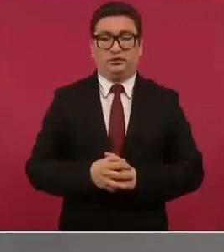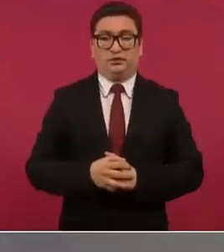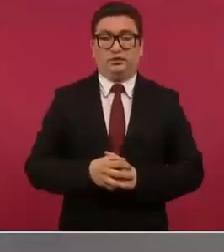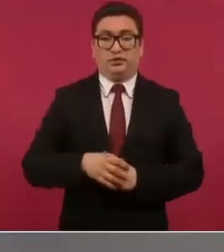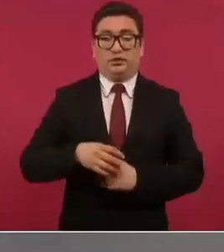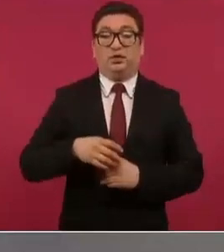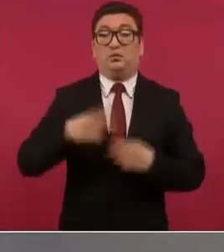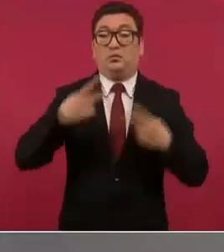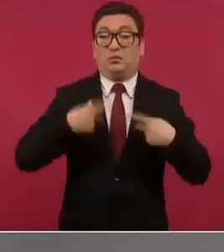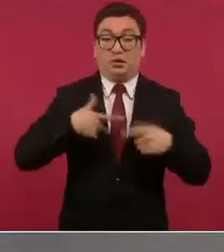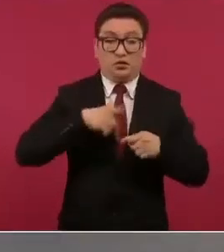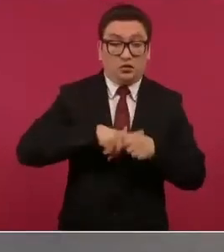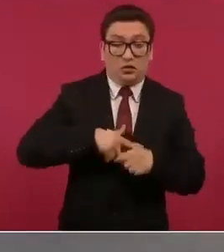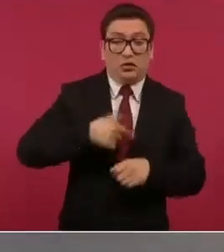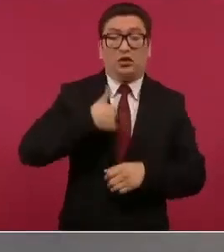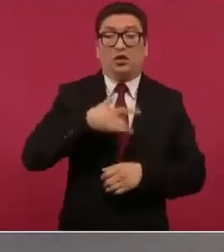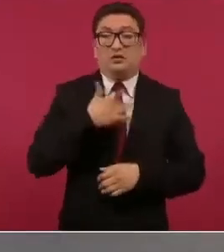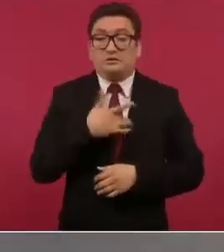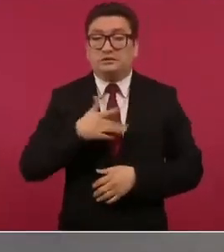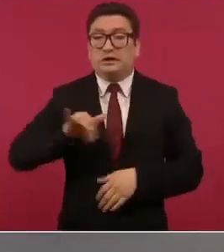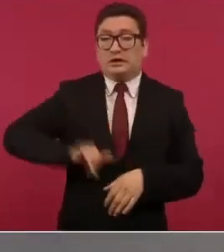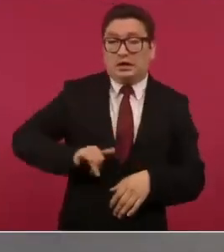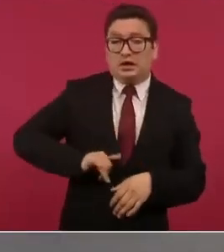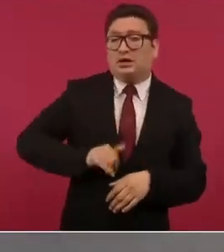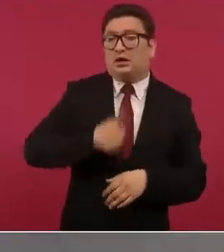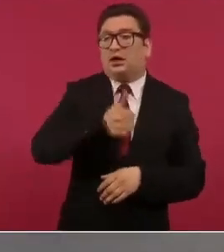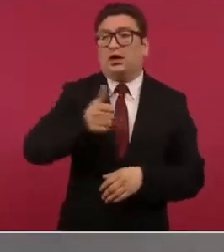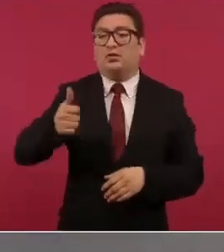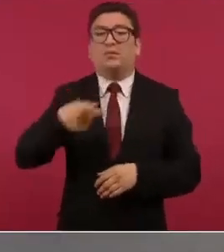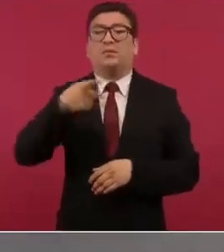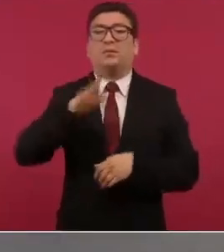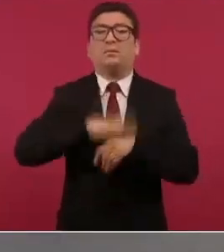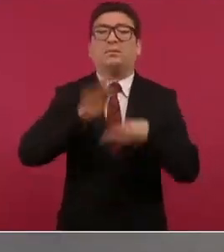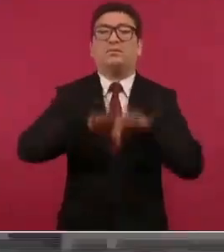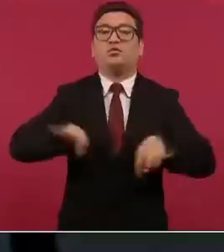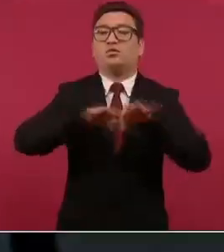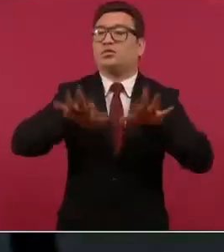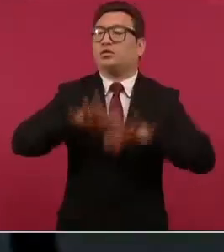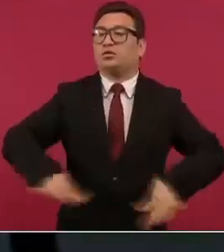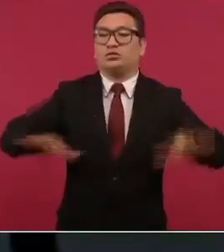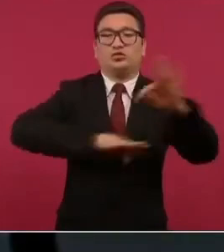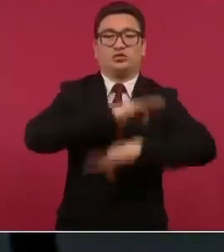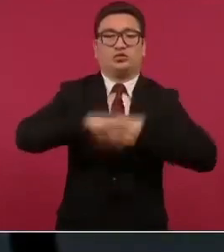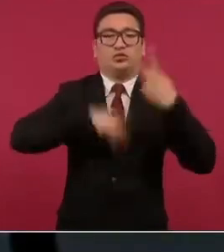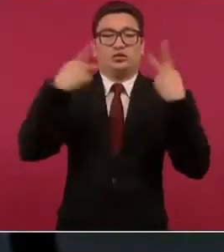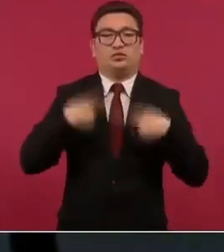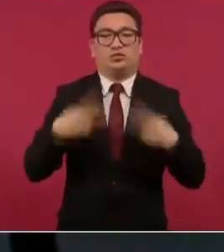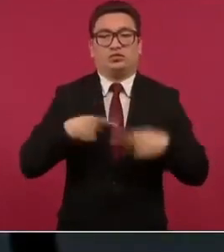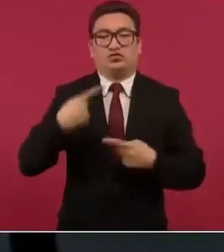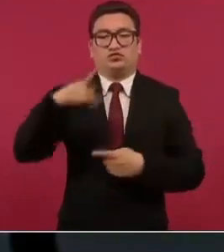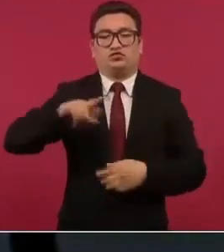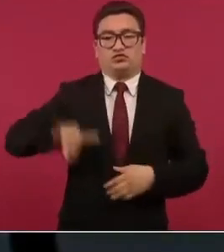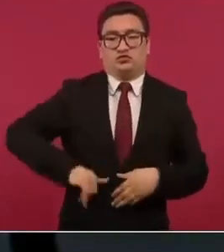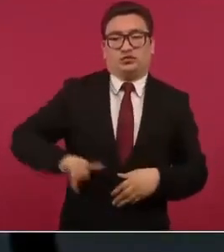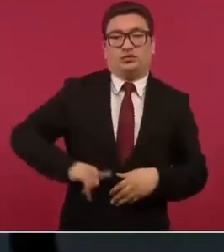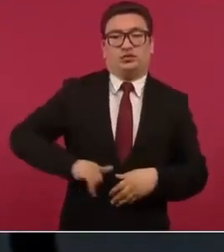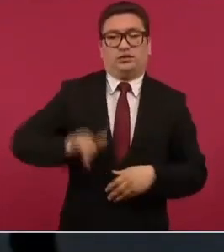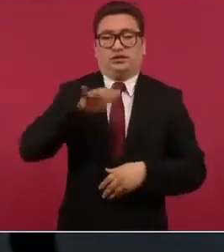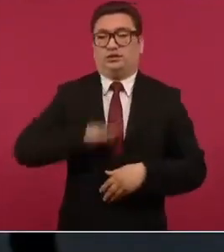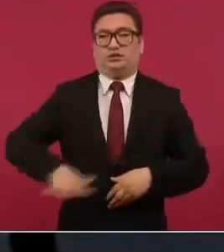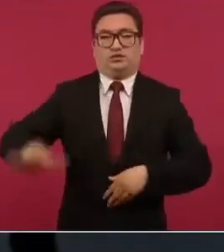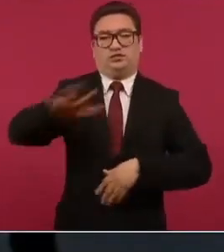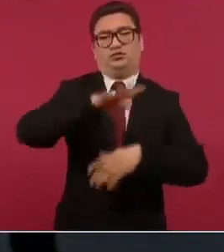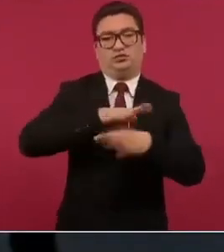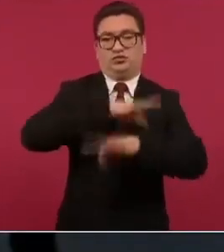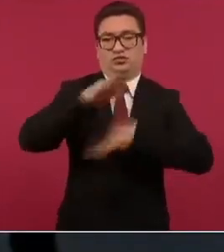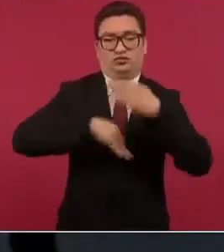personales por legítimos que sean está el interés general el interés del pueblo el interés de nuestra